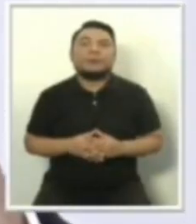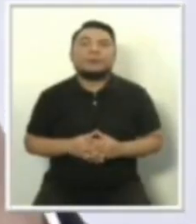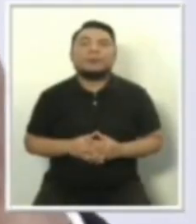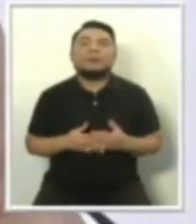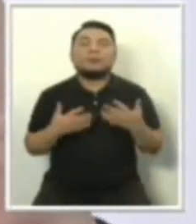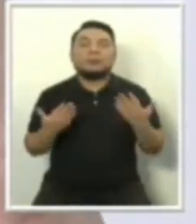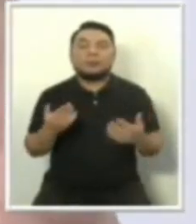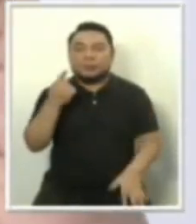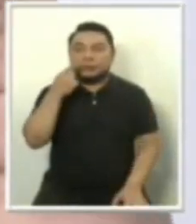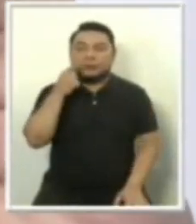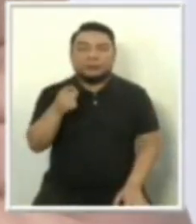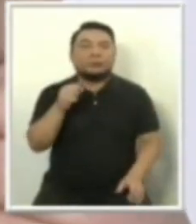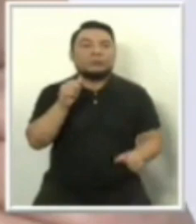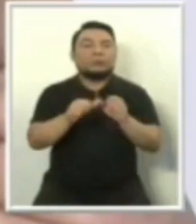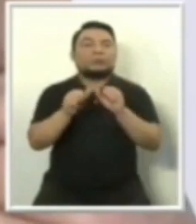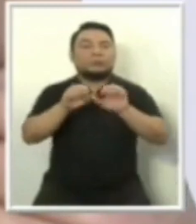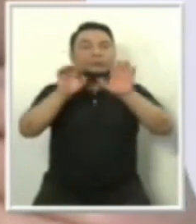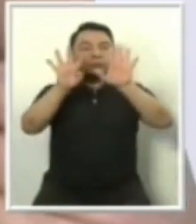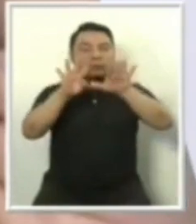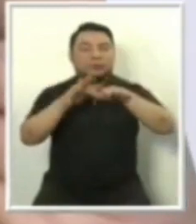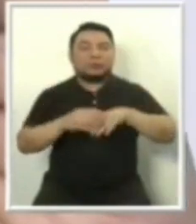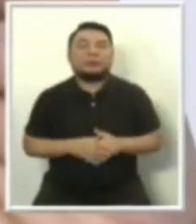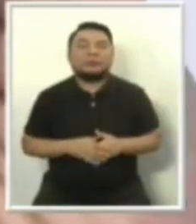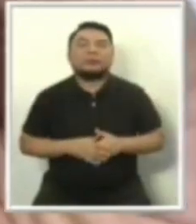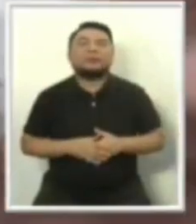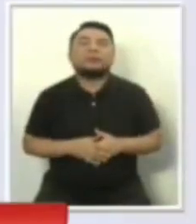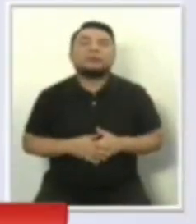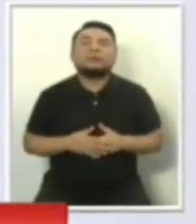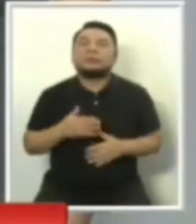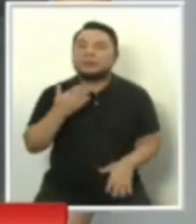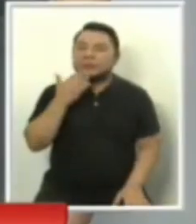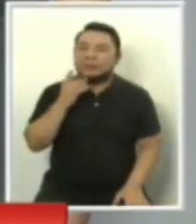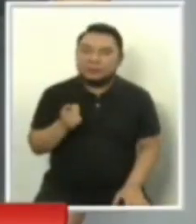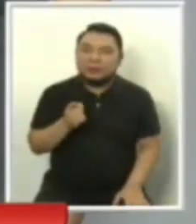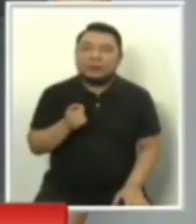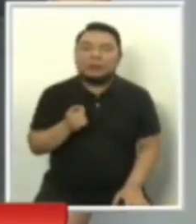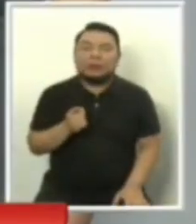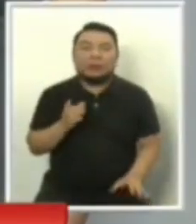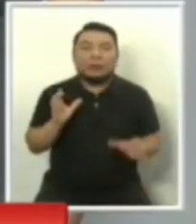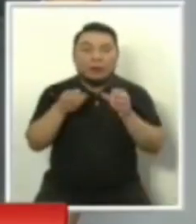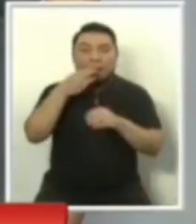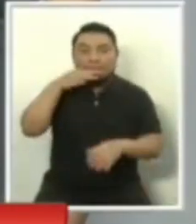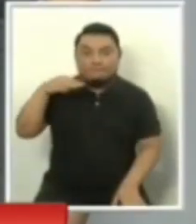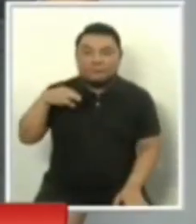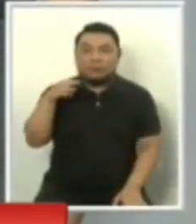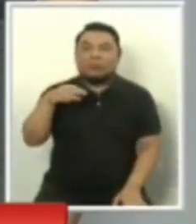Continuamos con el número 9, que es el Partido Morado, Julio Guzmán.